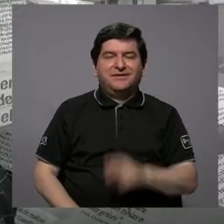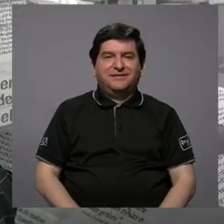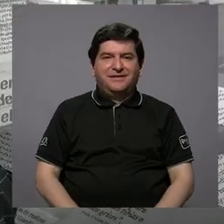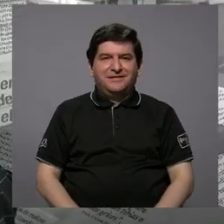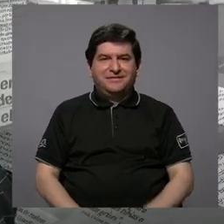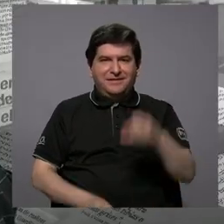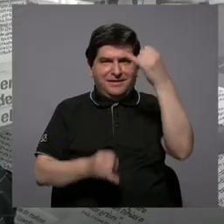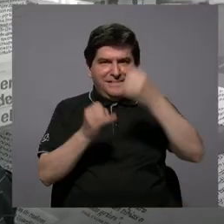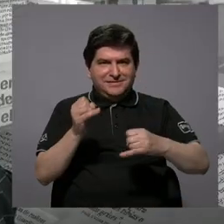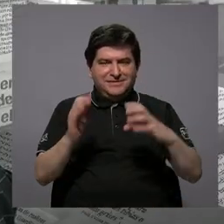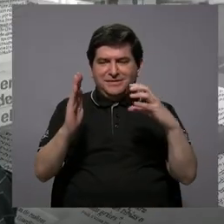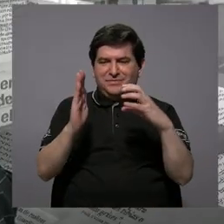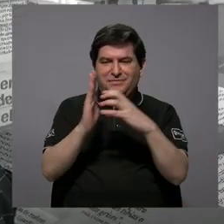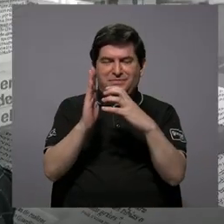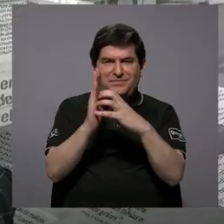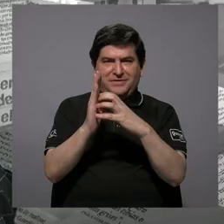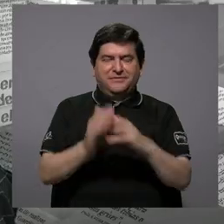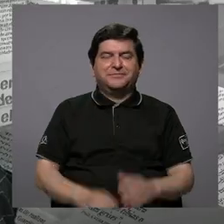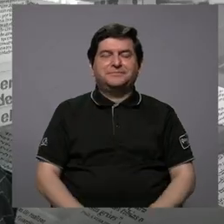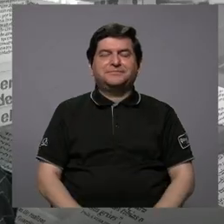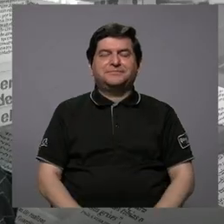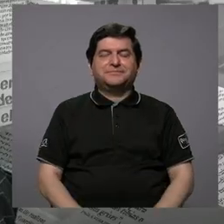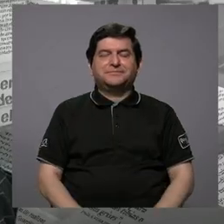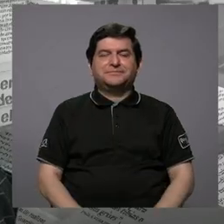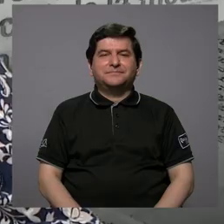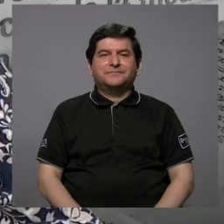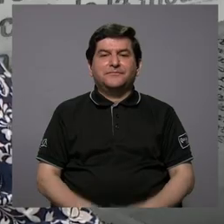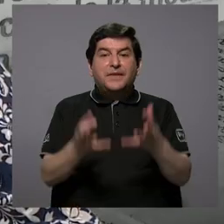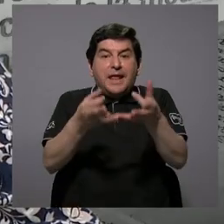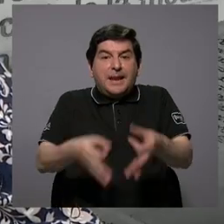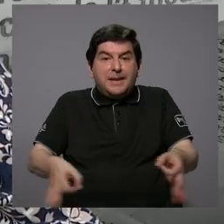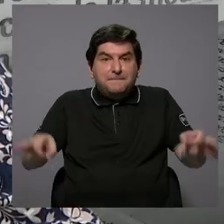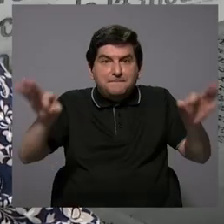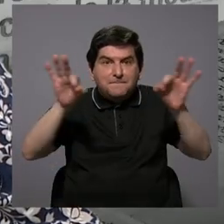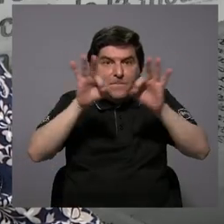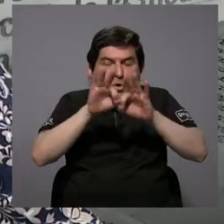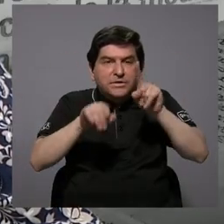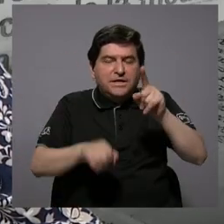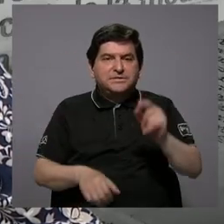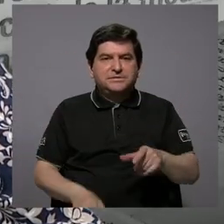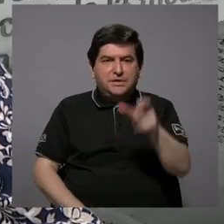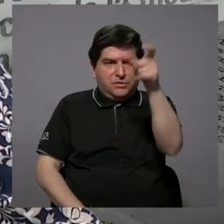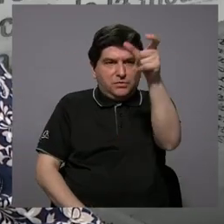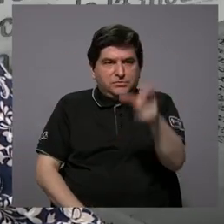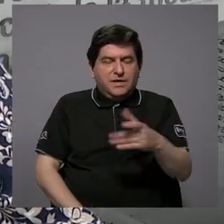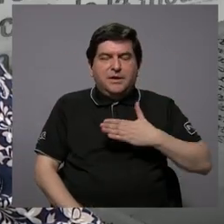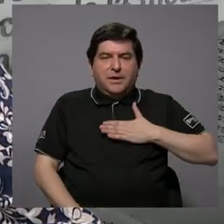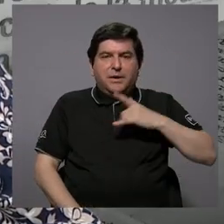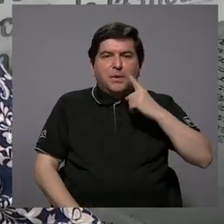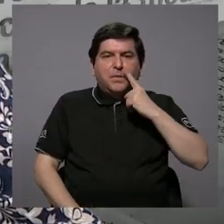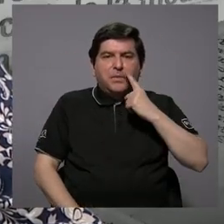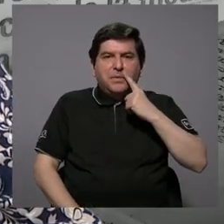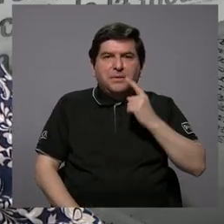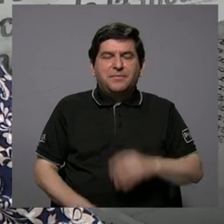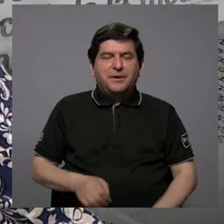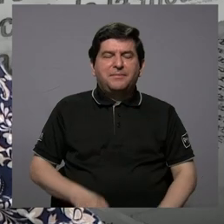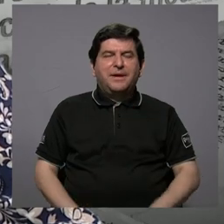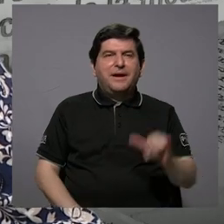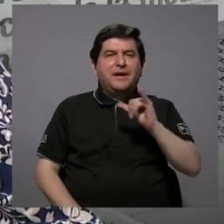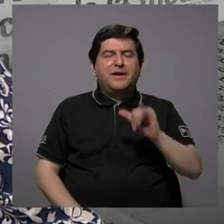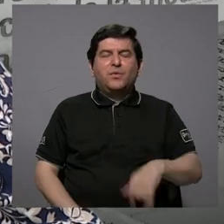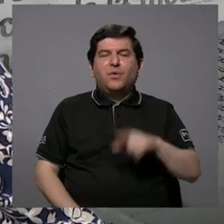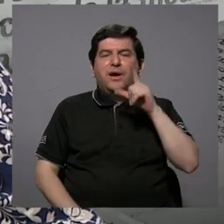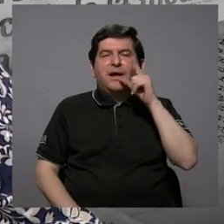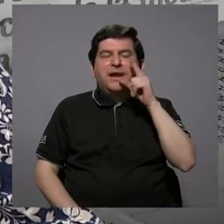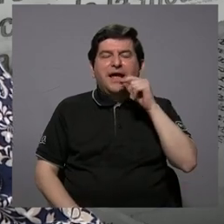con esas notas que usted había sacado. Bueno, pues la importancia de que un ser humano, como mi papá, es como un ave fénix